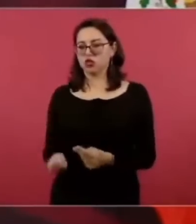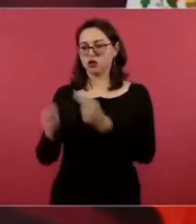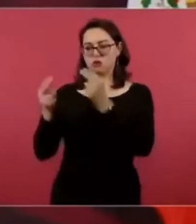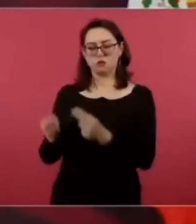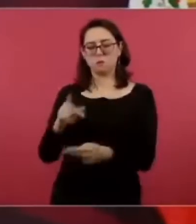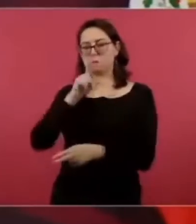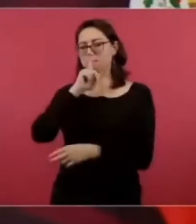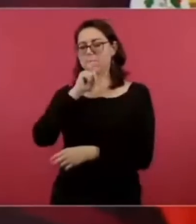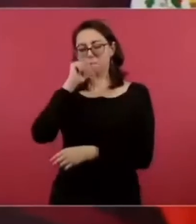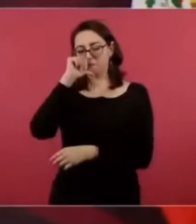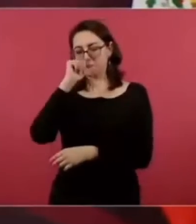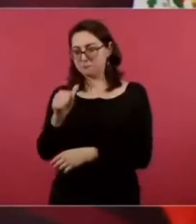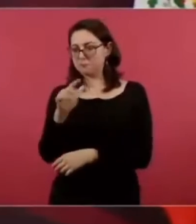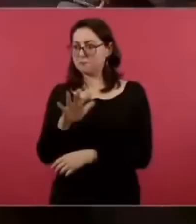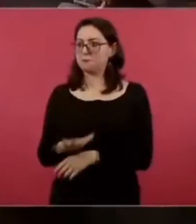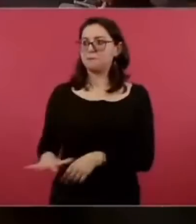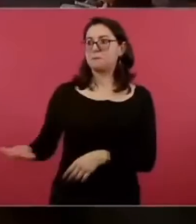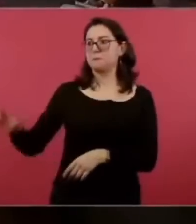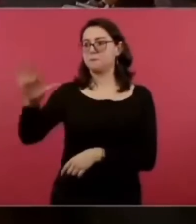y se beneficia a la gente